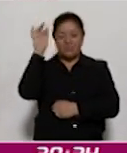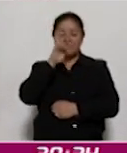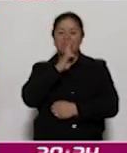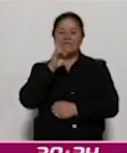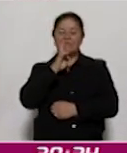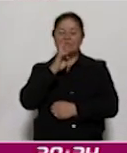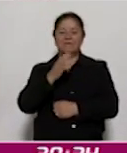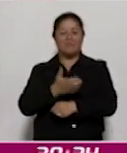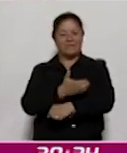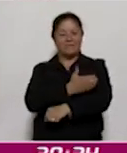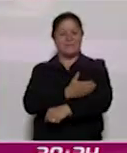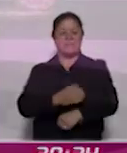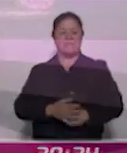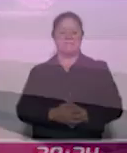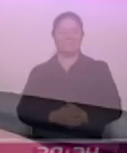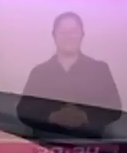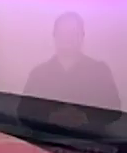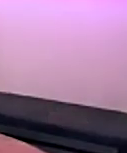con nosotros.